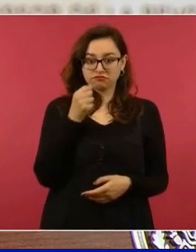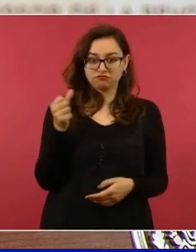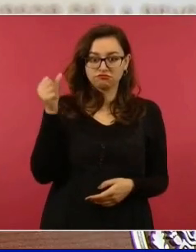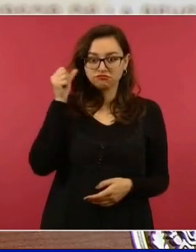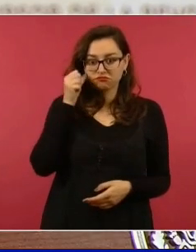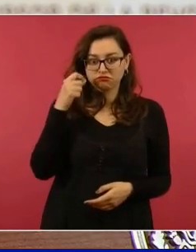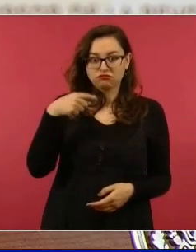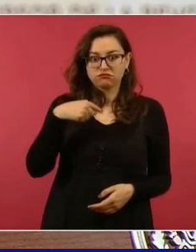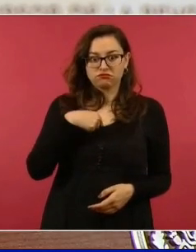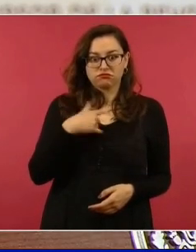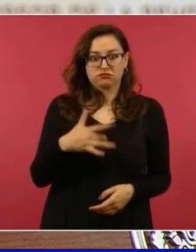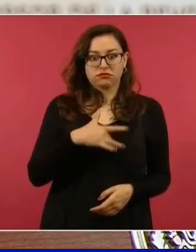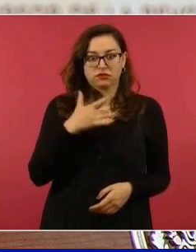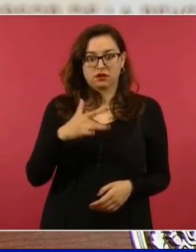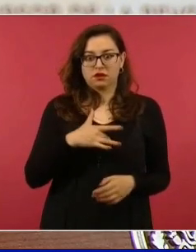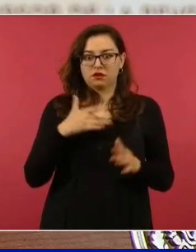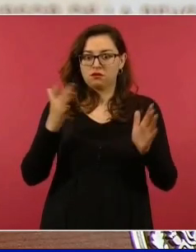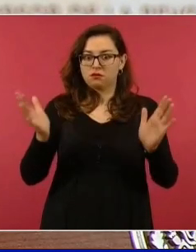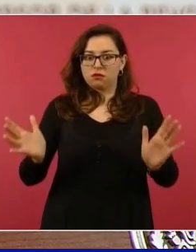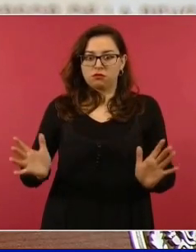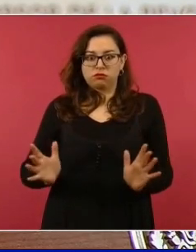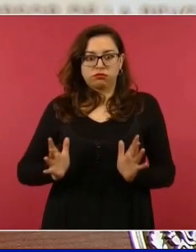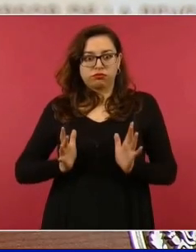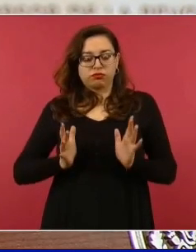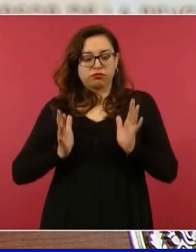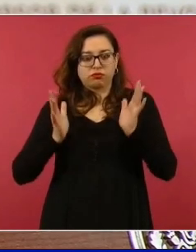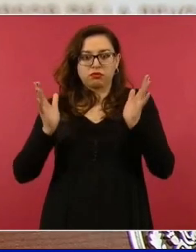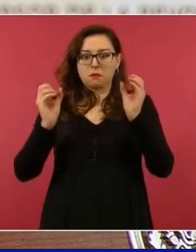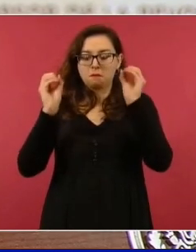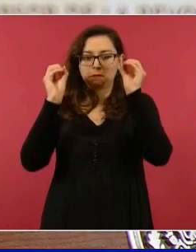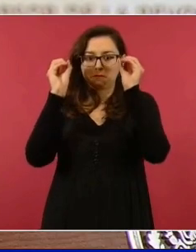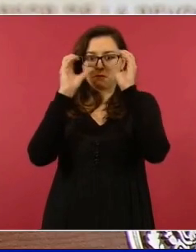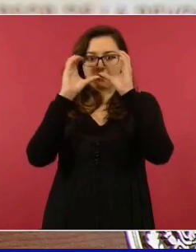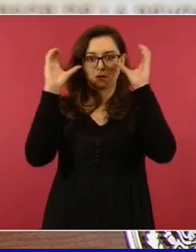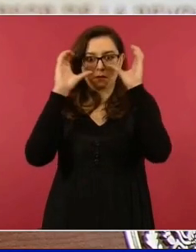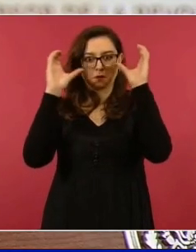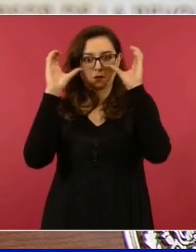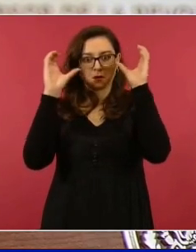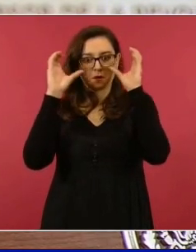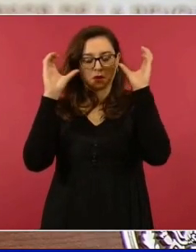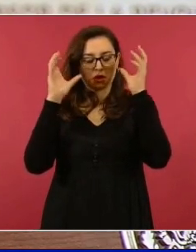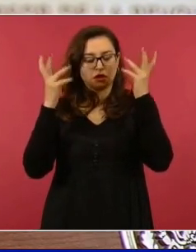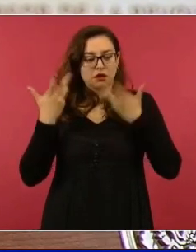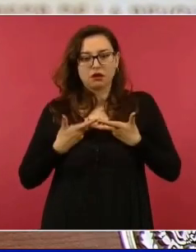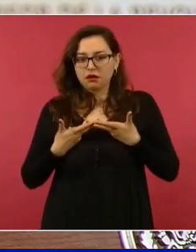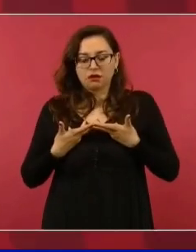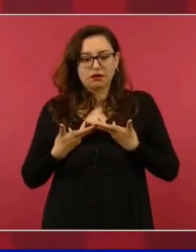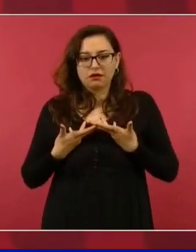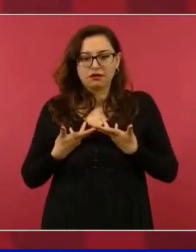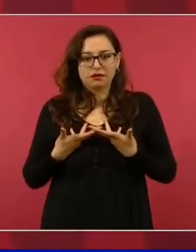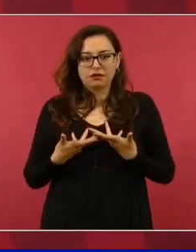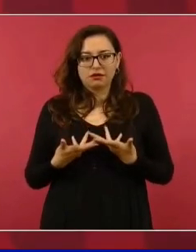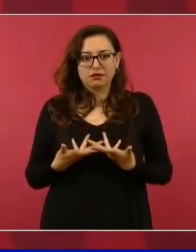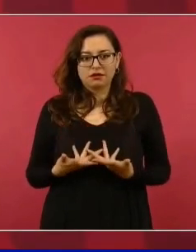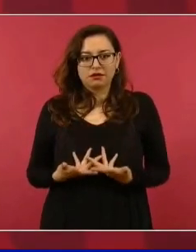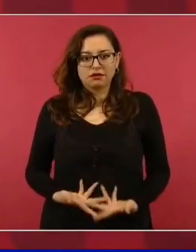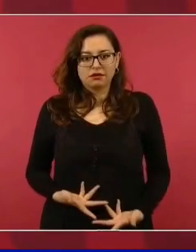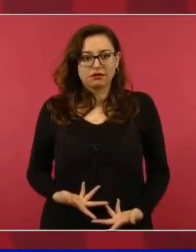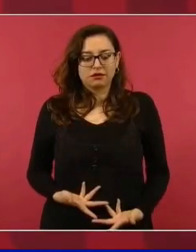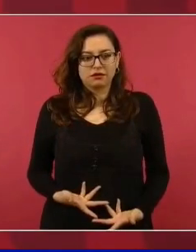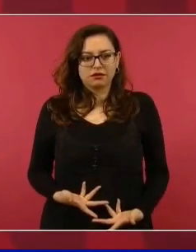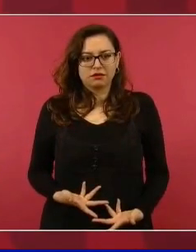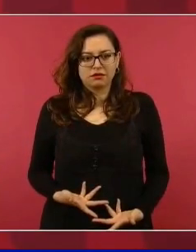de cómo Milenio cubrió. Yo,